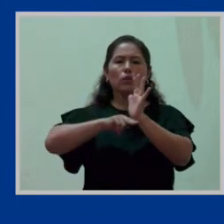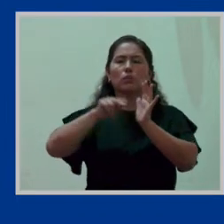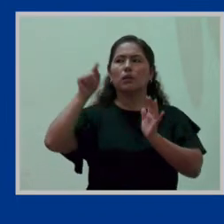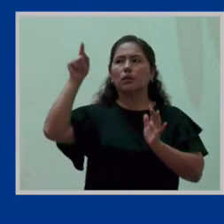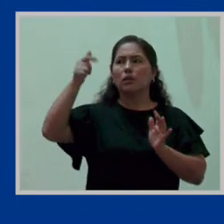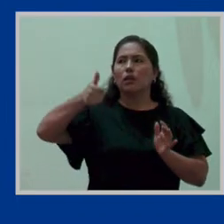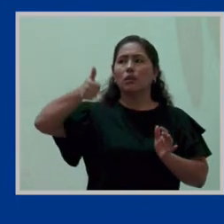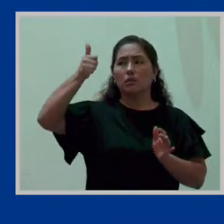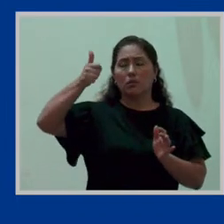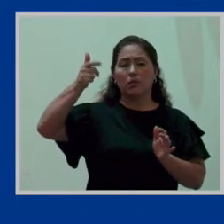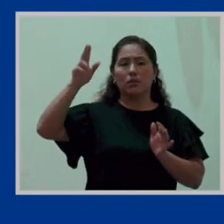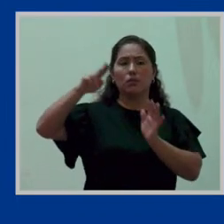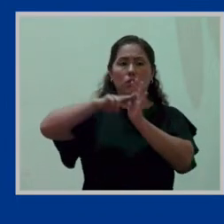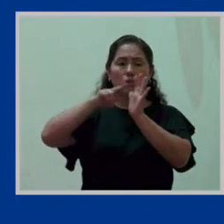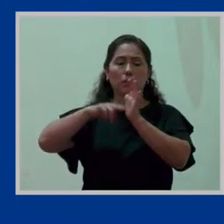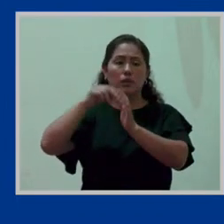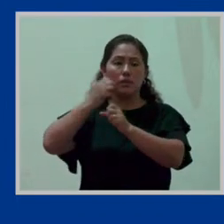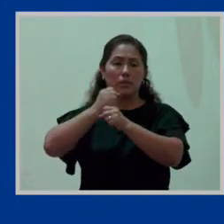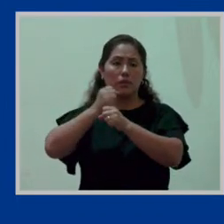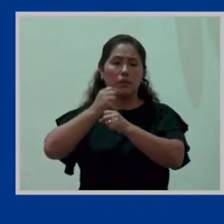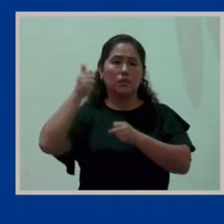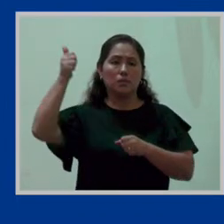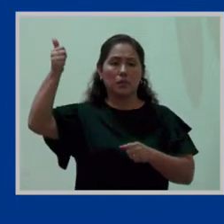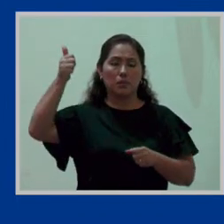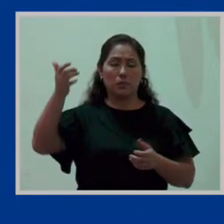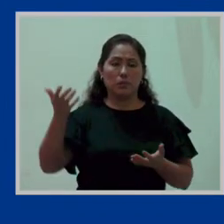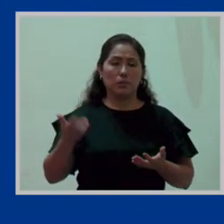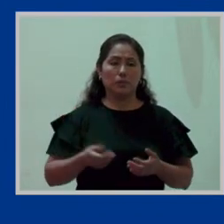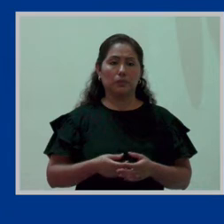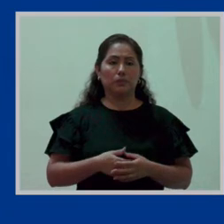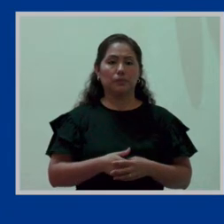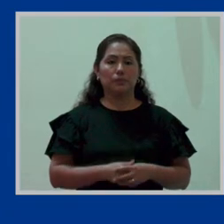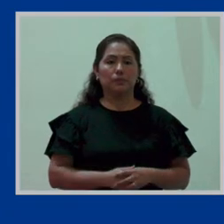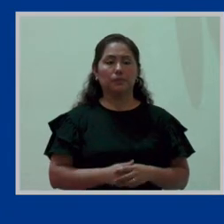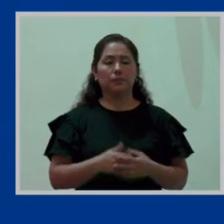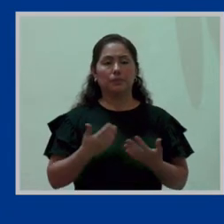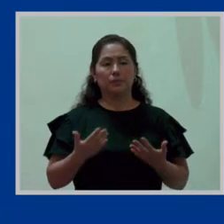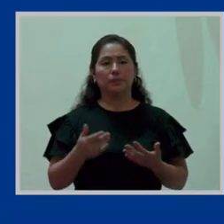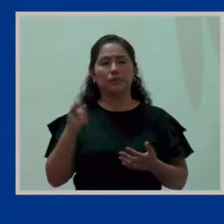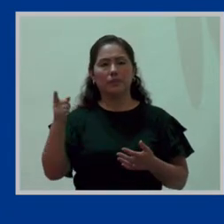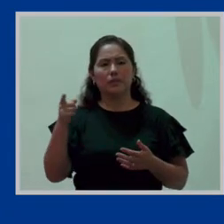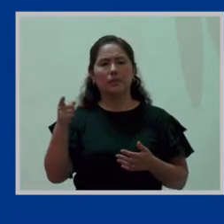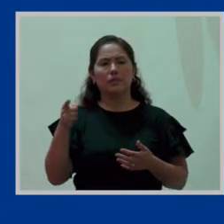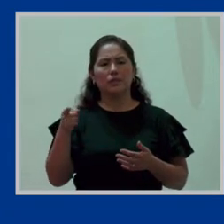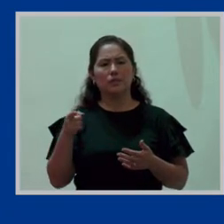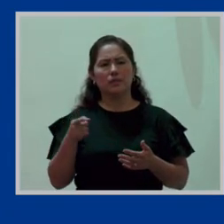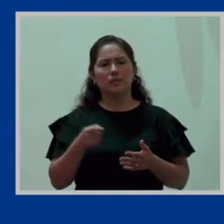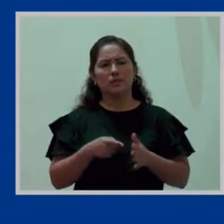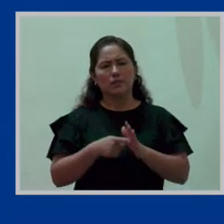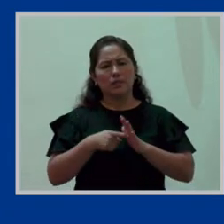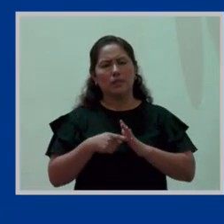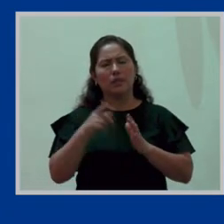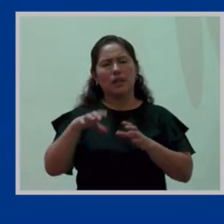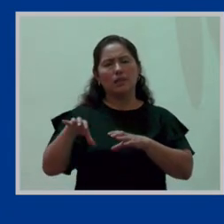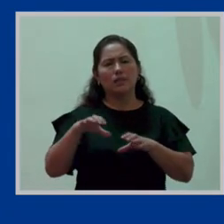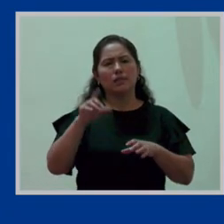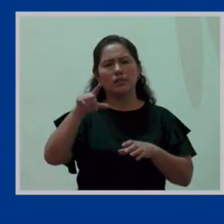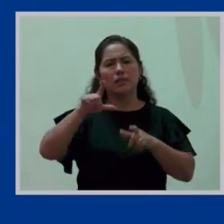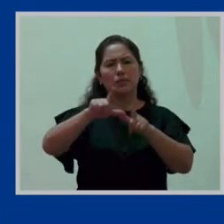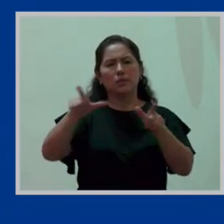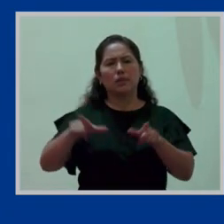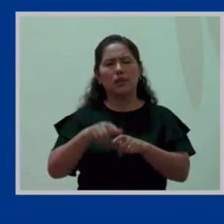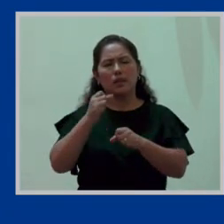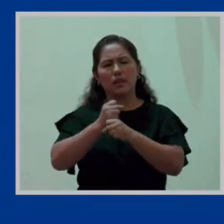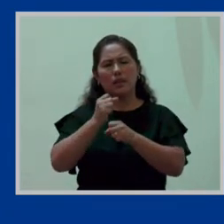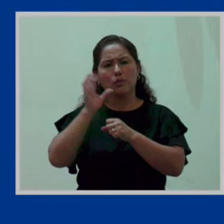mínimas, no son máximas, lo hace, no está impedido. Y esto generalmente lo hacen aquellos centros de trabajo donde la